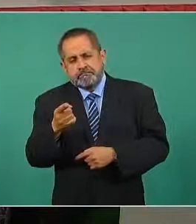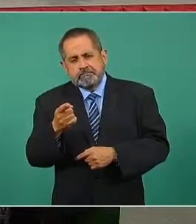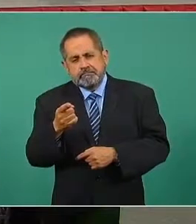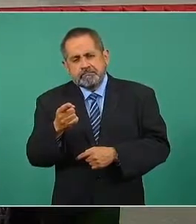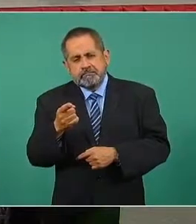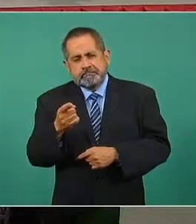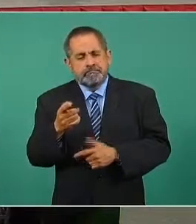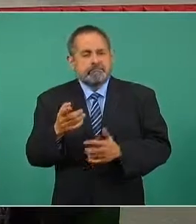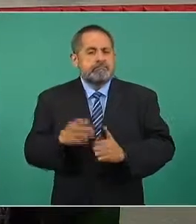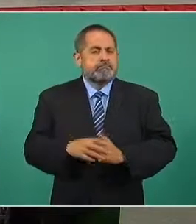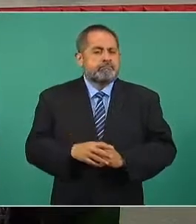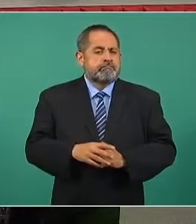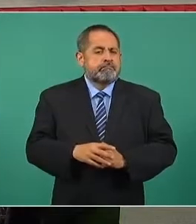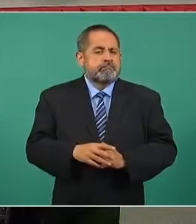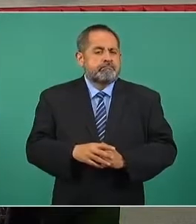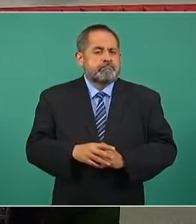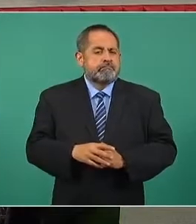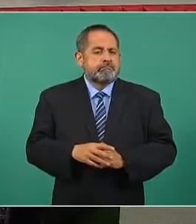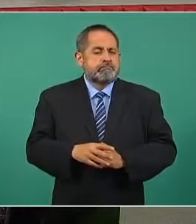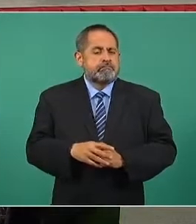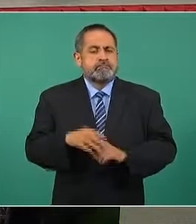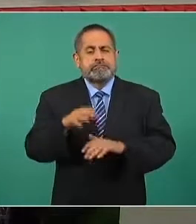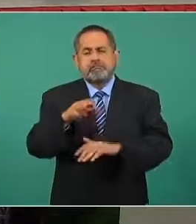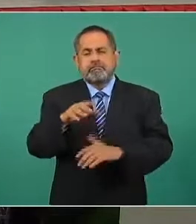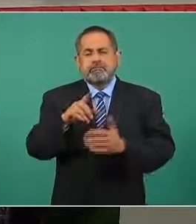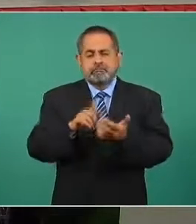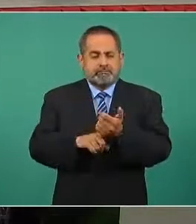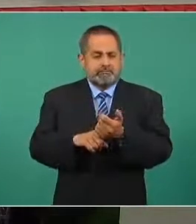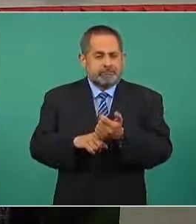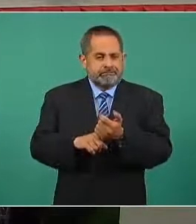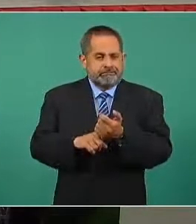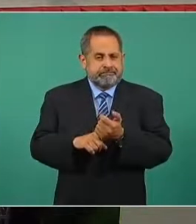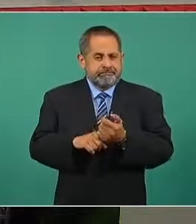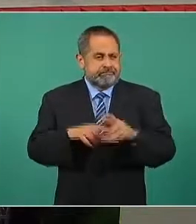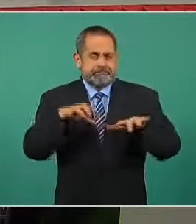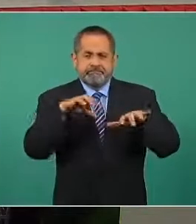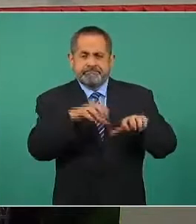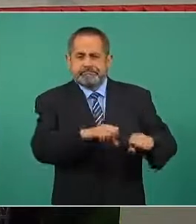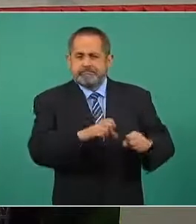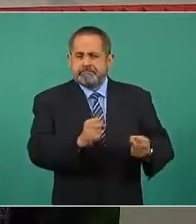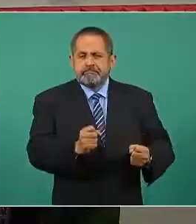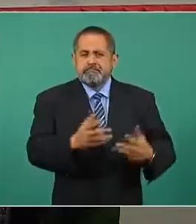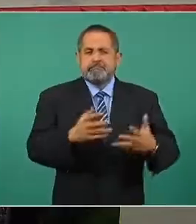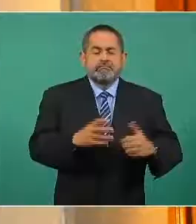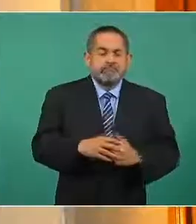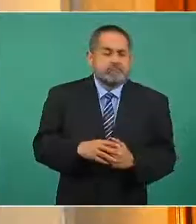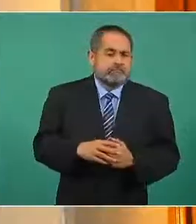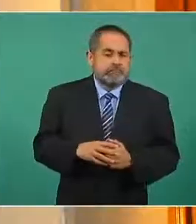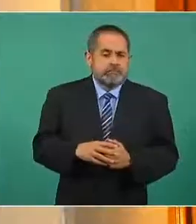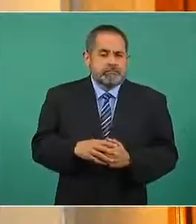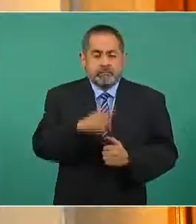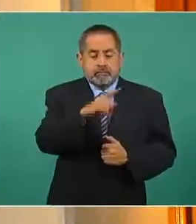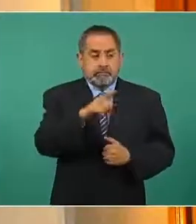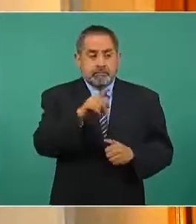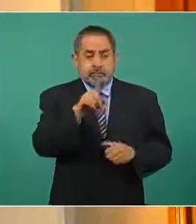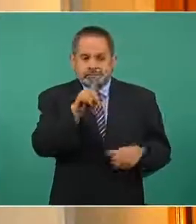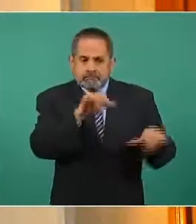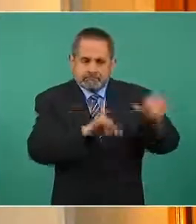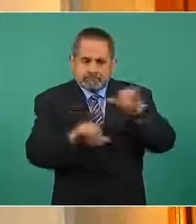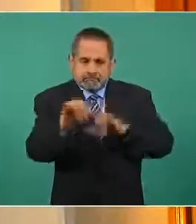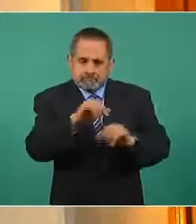pasó en cuanto a aseguramientos en este mes se logró el aseguramiento de un laboratorio